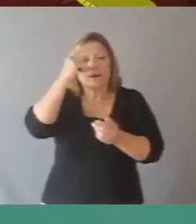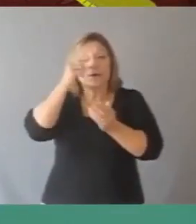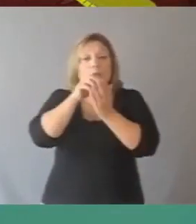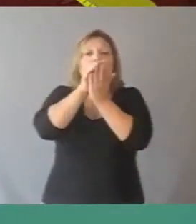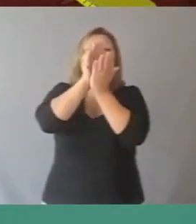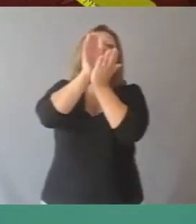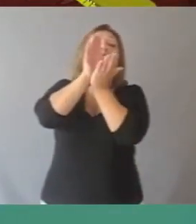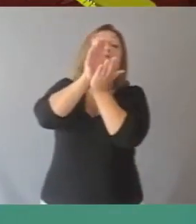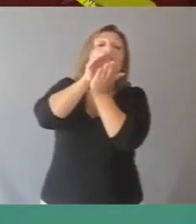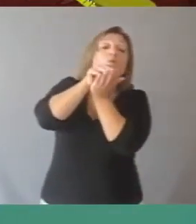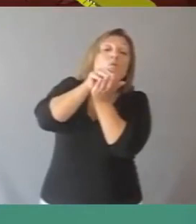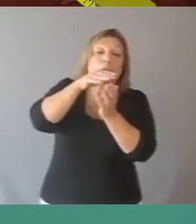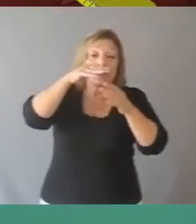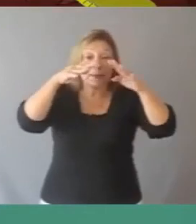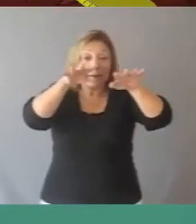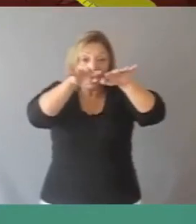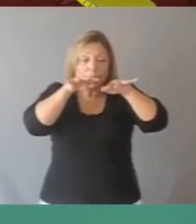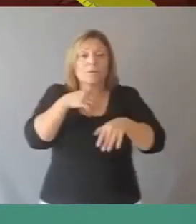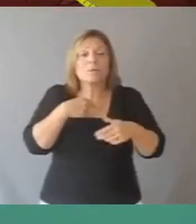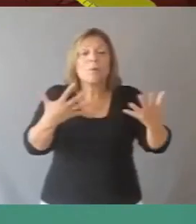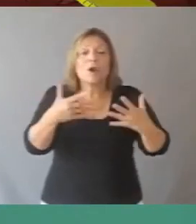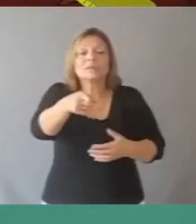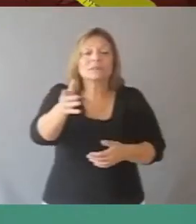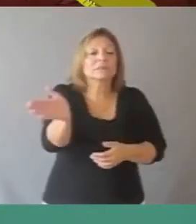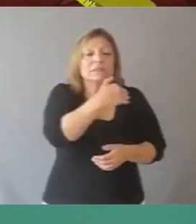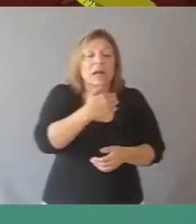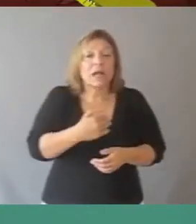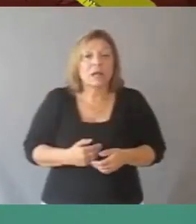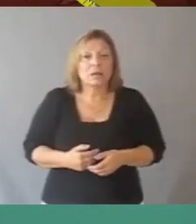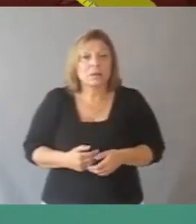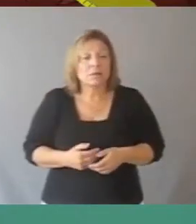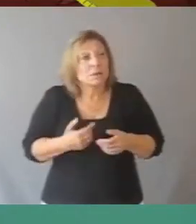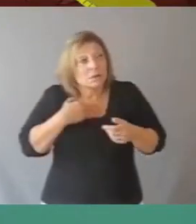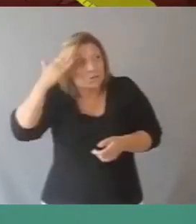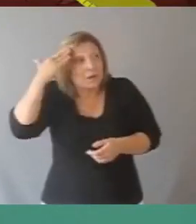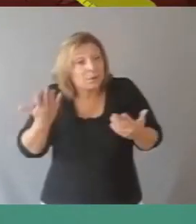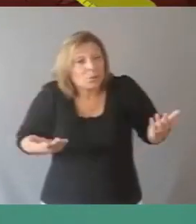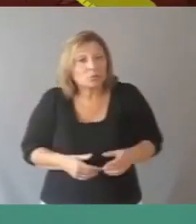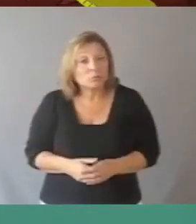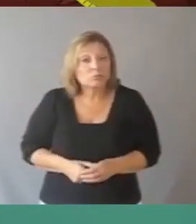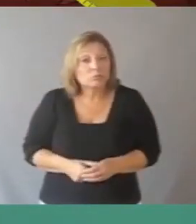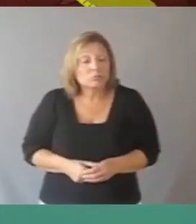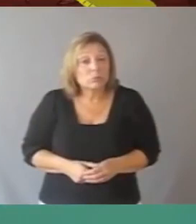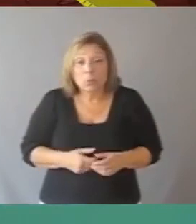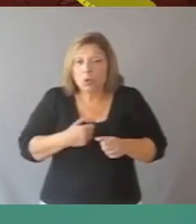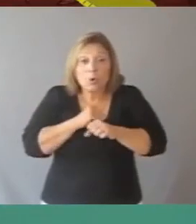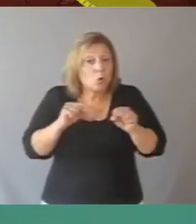sacando la cabeza por entre los troncos del dique. —¡Nos está estorbando eso! —continuaron los hombres. —¡Ya lo sabemos!